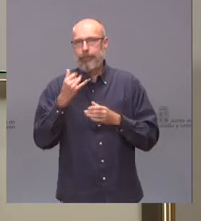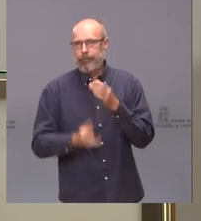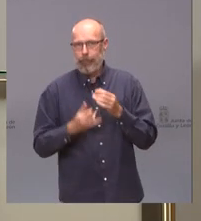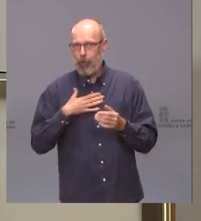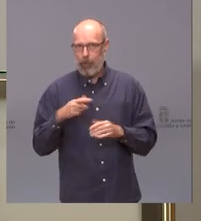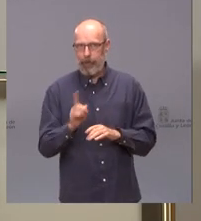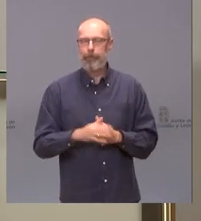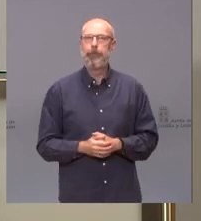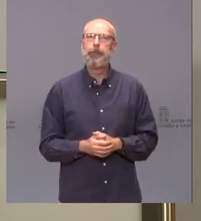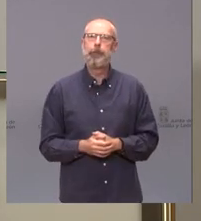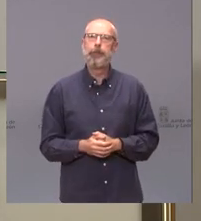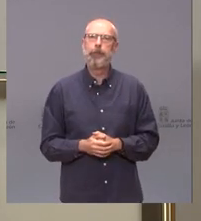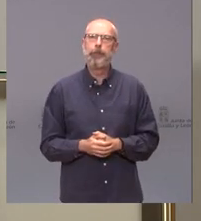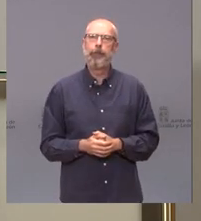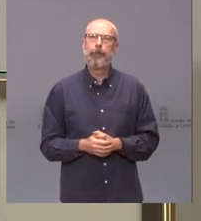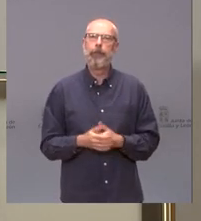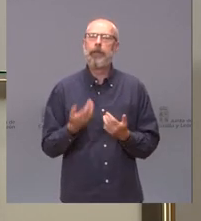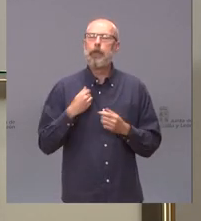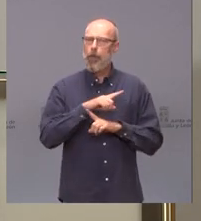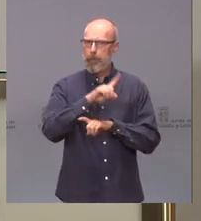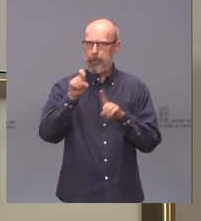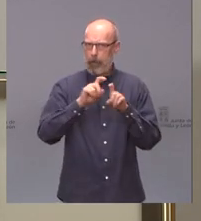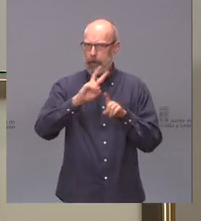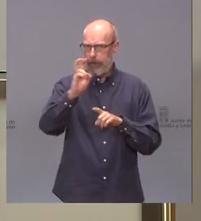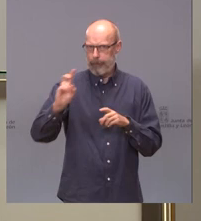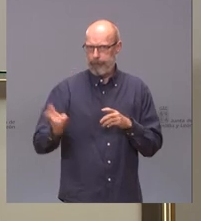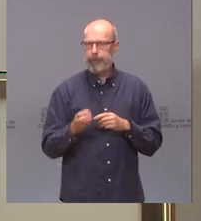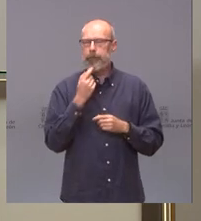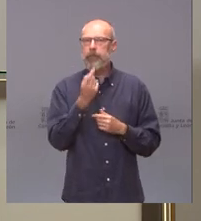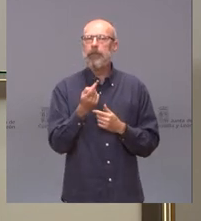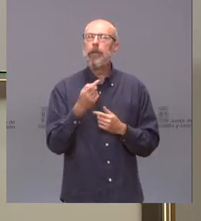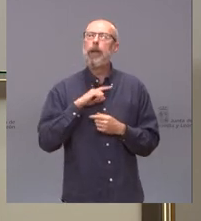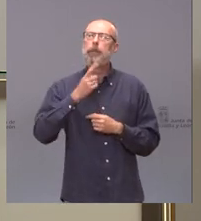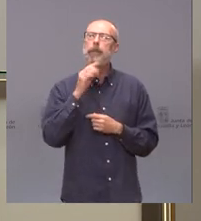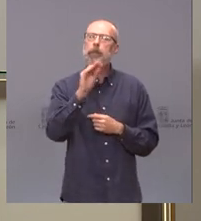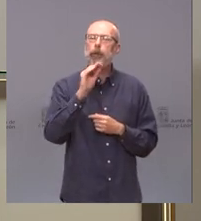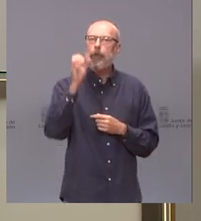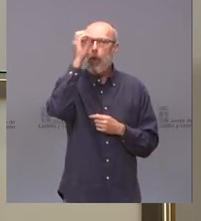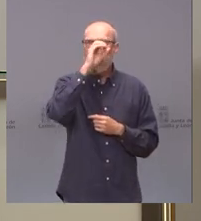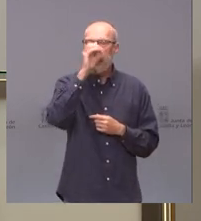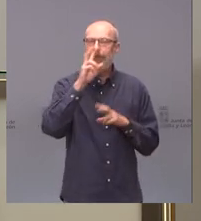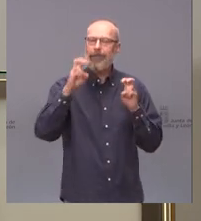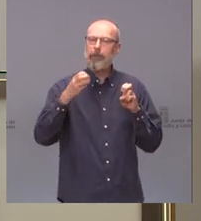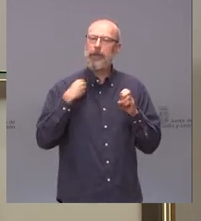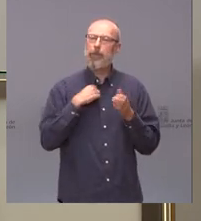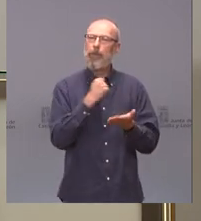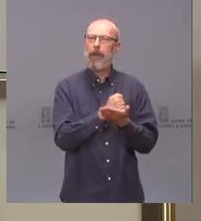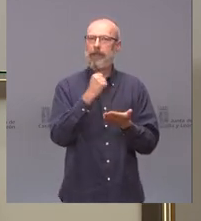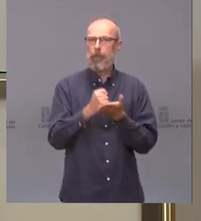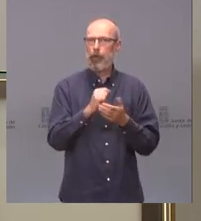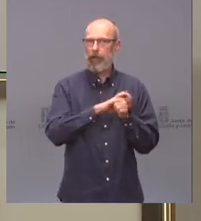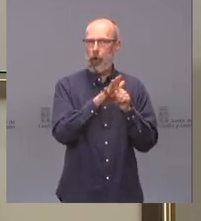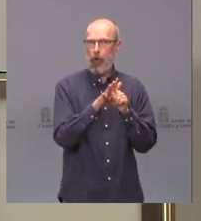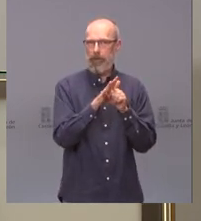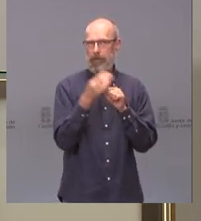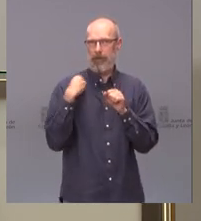Yo también tenía varias preguntas. En primer lugar, quería que nos diera su opinión sobre el pasaporte COVID que se plantea en Bruselas